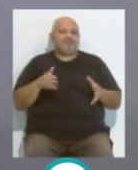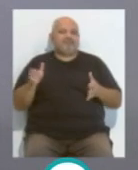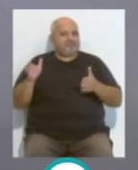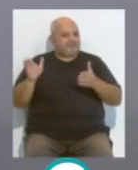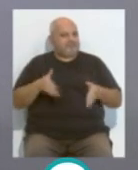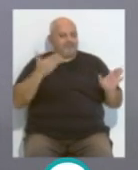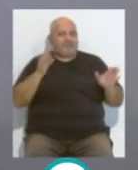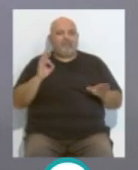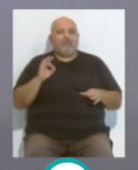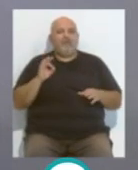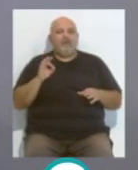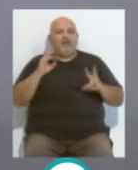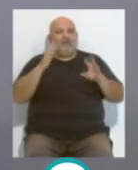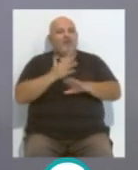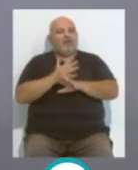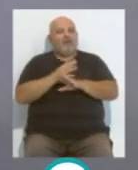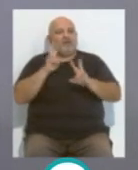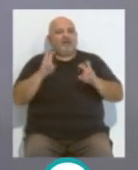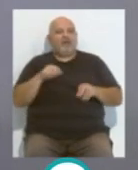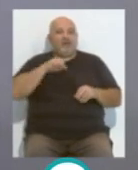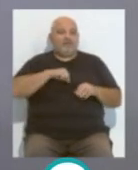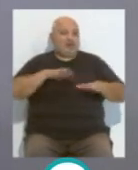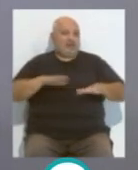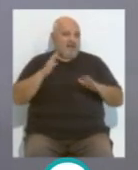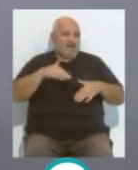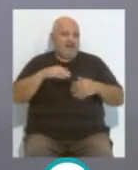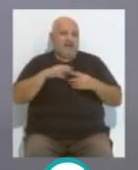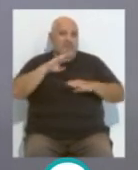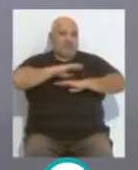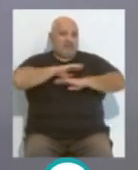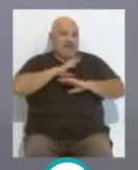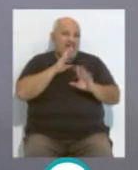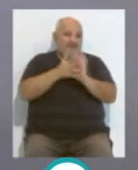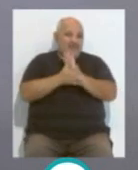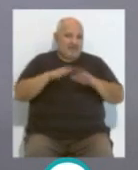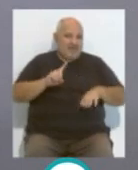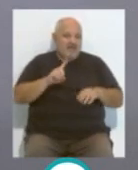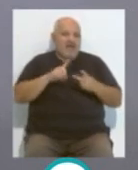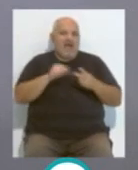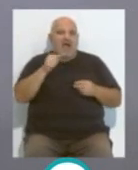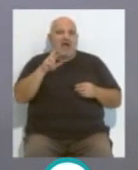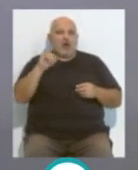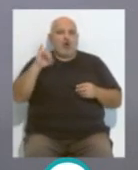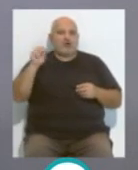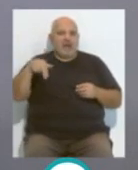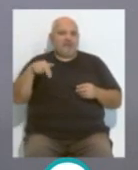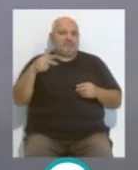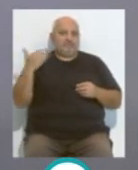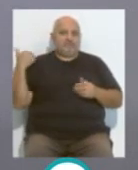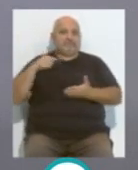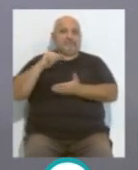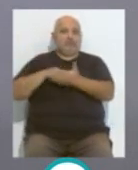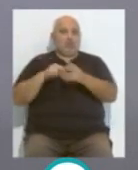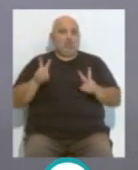Decir que hubo jugadores que no han estado hoy, como en el caso de Conor, en que hablamos, Arroyan, el flamante